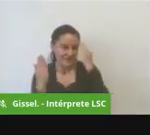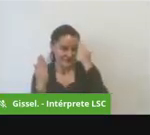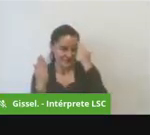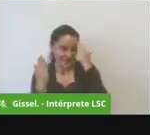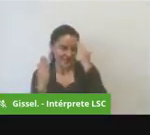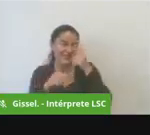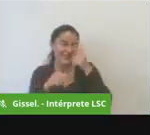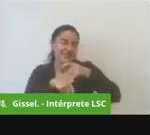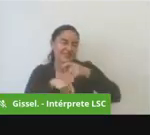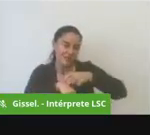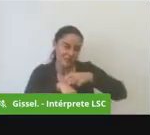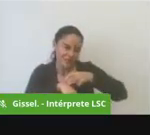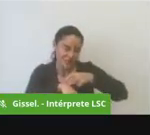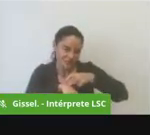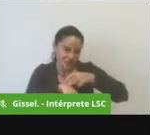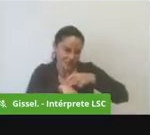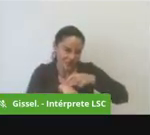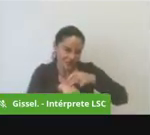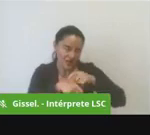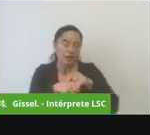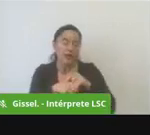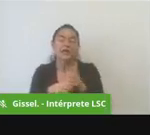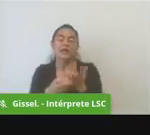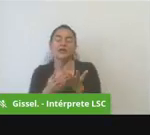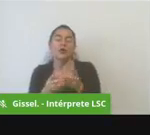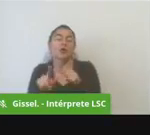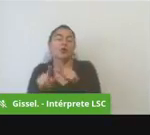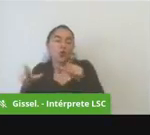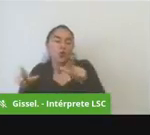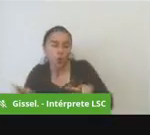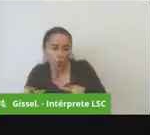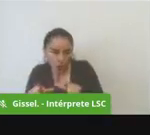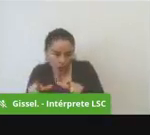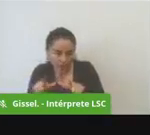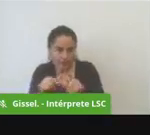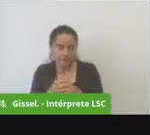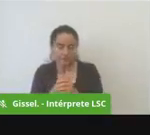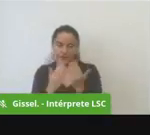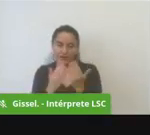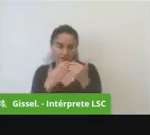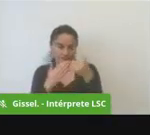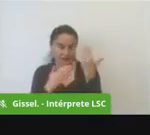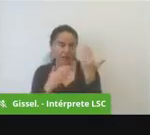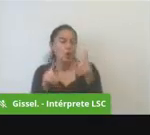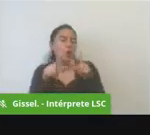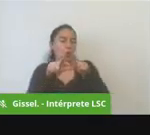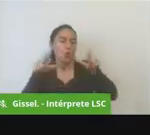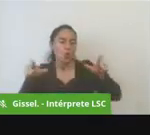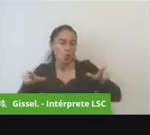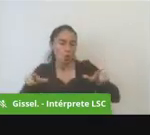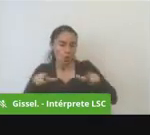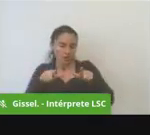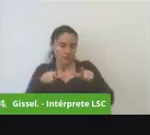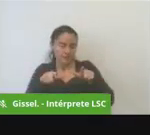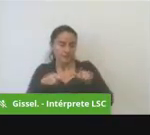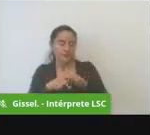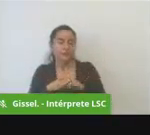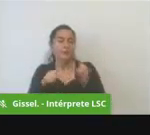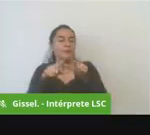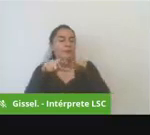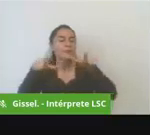modo y lugar entonces arranquemos con el lugar en este caso estaríamos hablando de